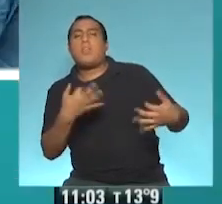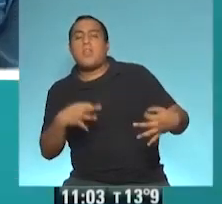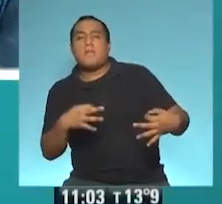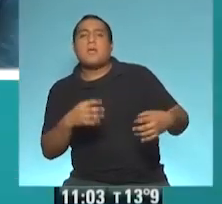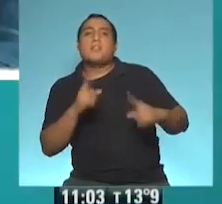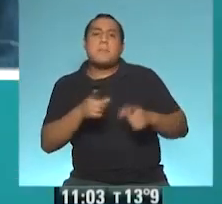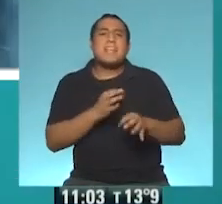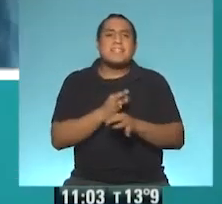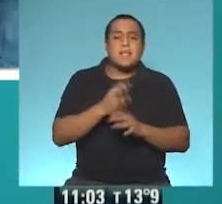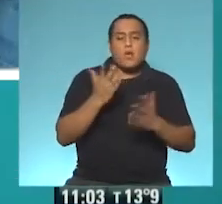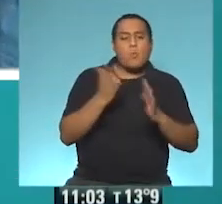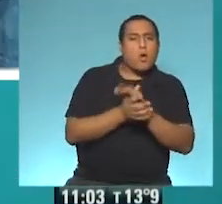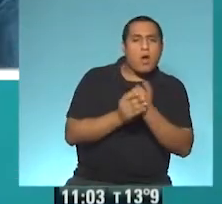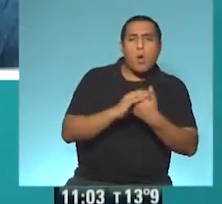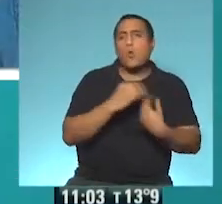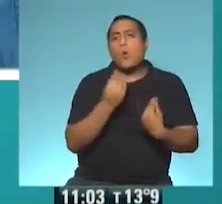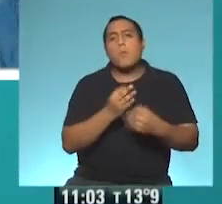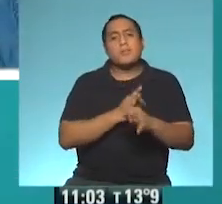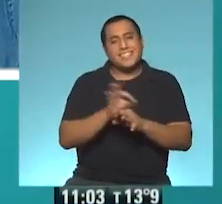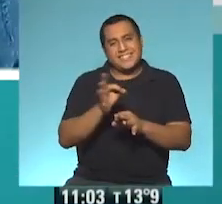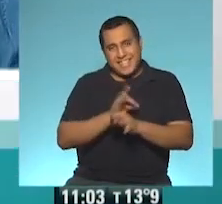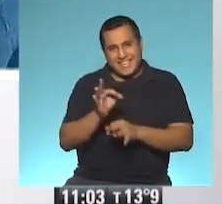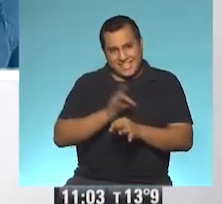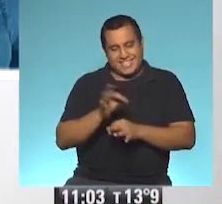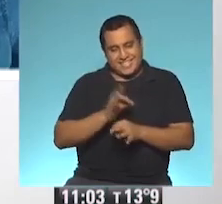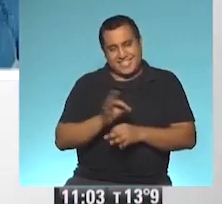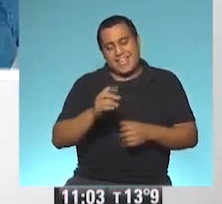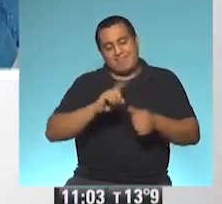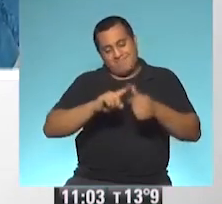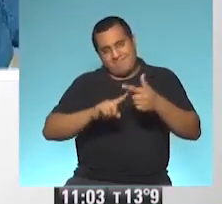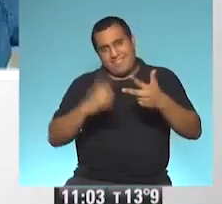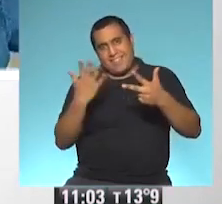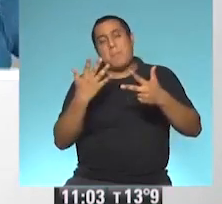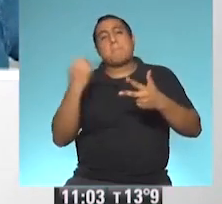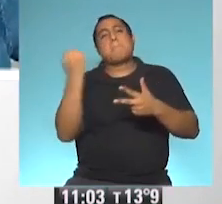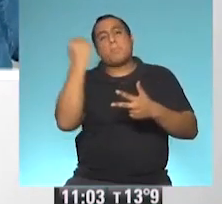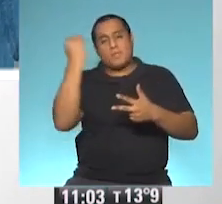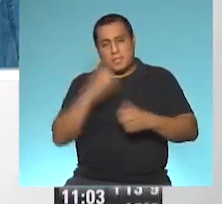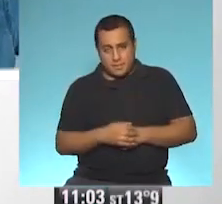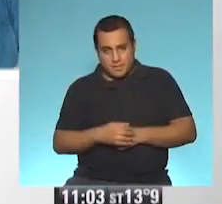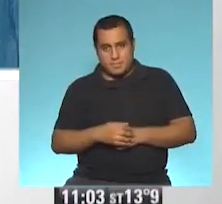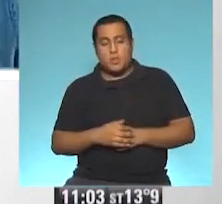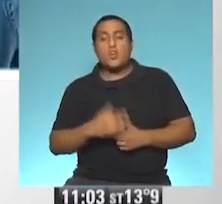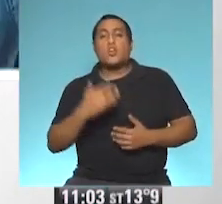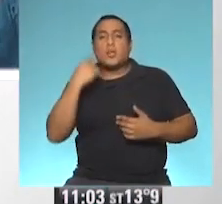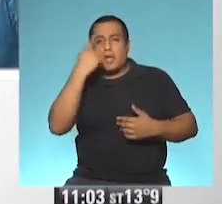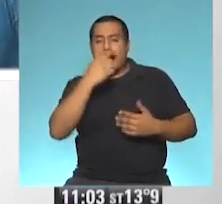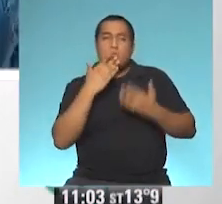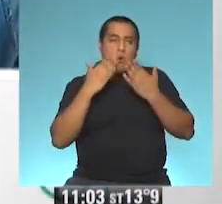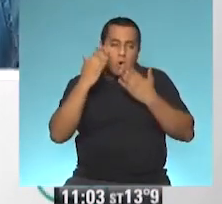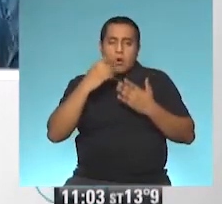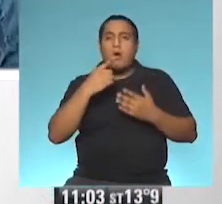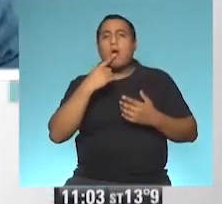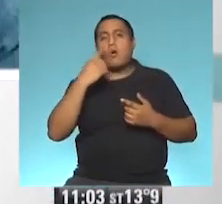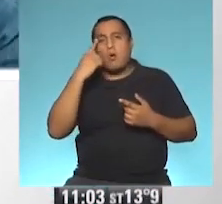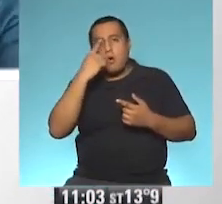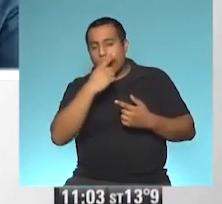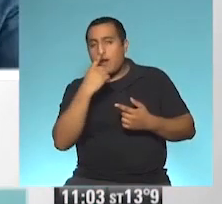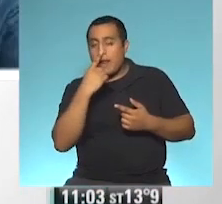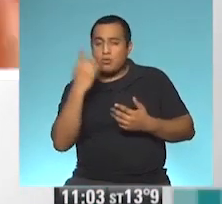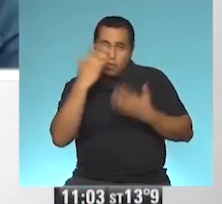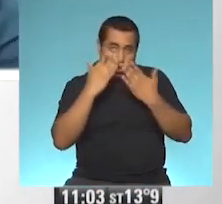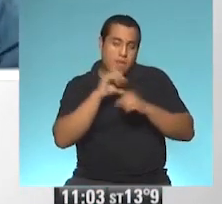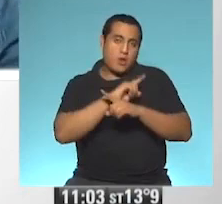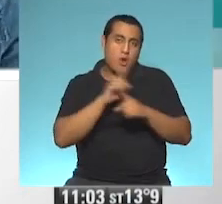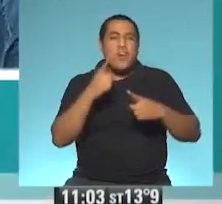hay, bueno, tres cosas básicas esenciales que son muy importantes, ¿no? Y no tocar la cara, boca, ojos, ni nariz. Y